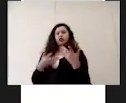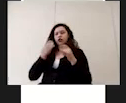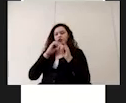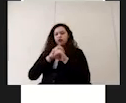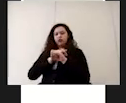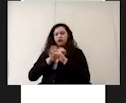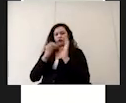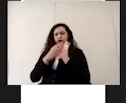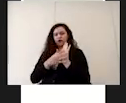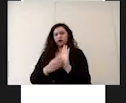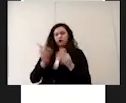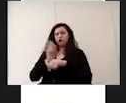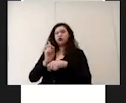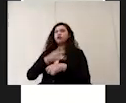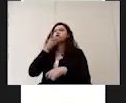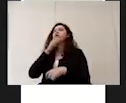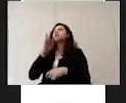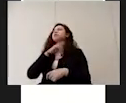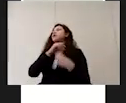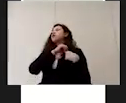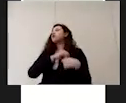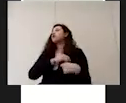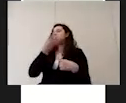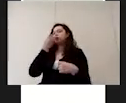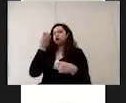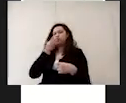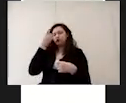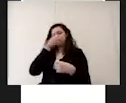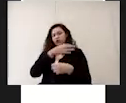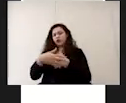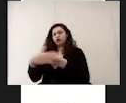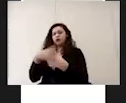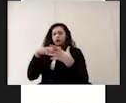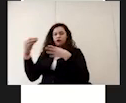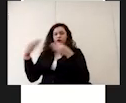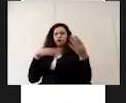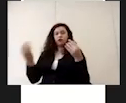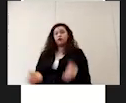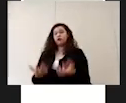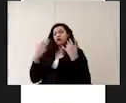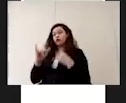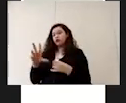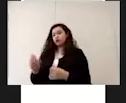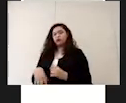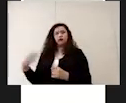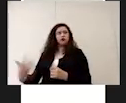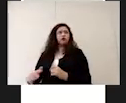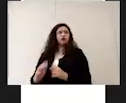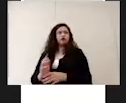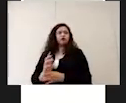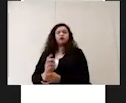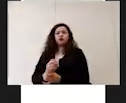diario a los padres de familia y autoridades de la escuela la situación epidemiológica del respectivo grupo es decir